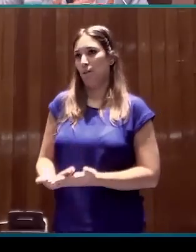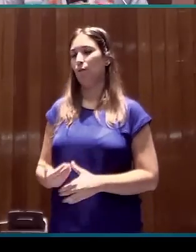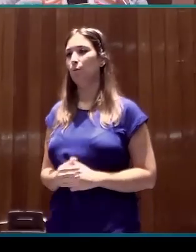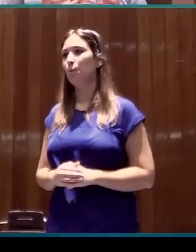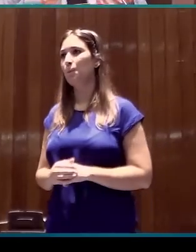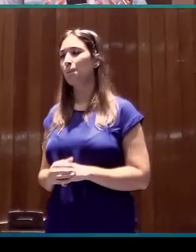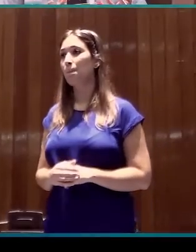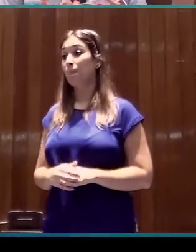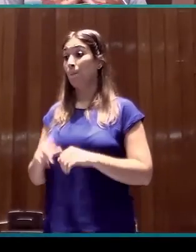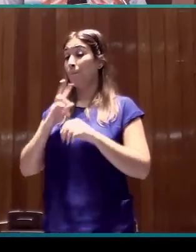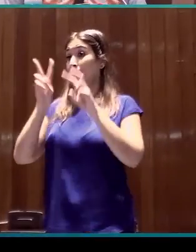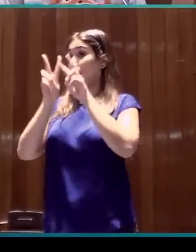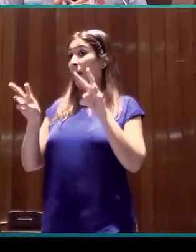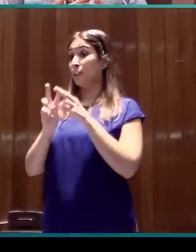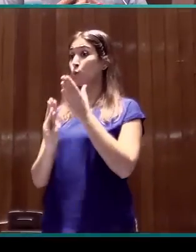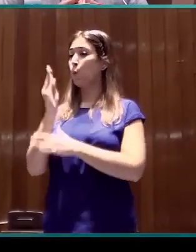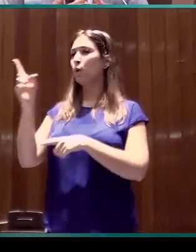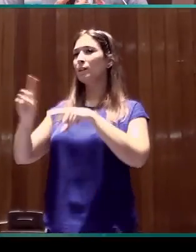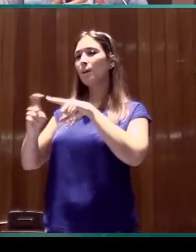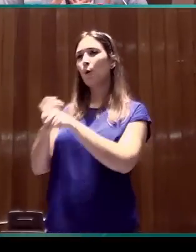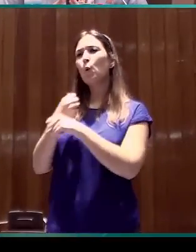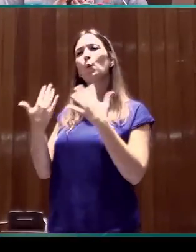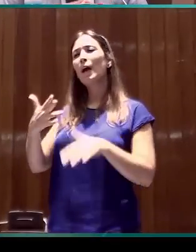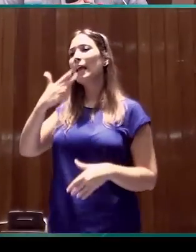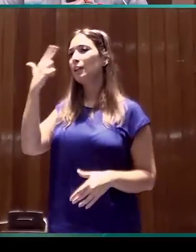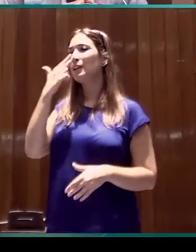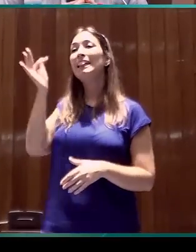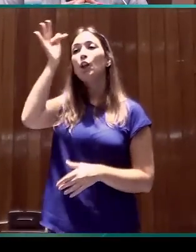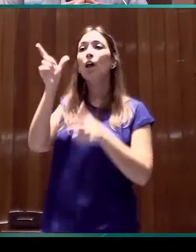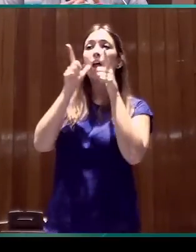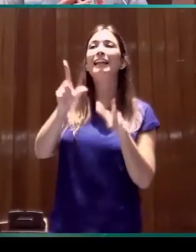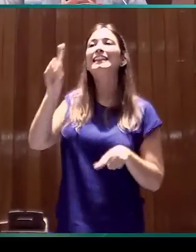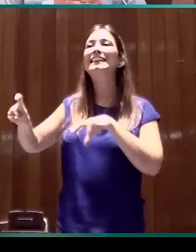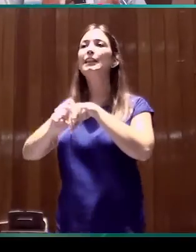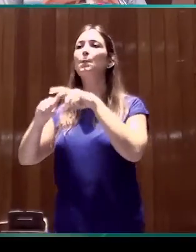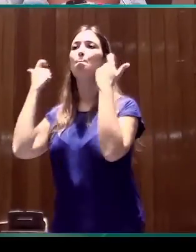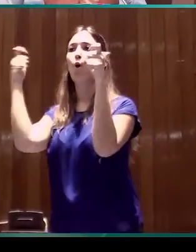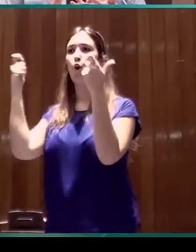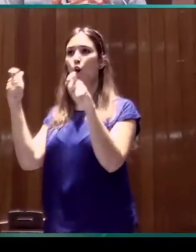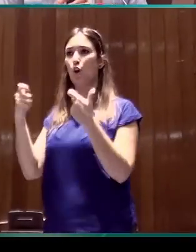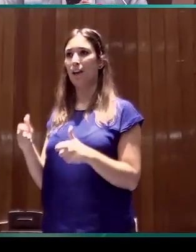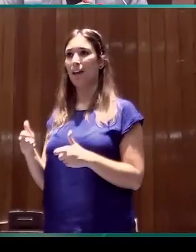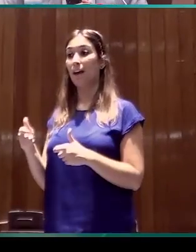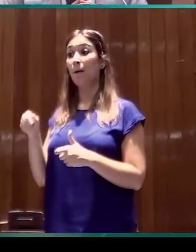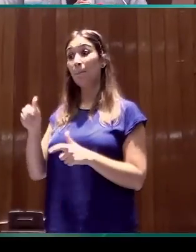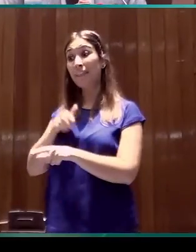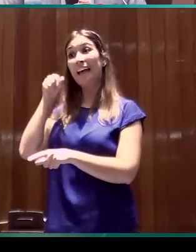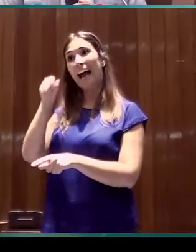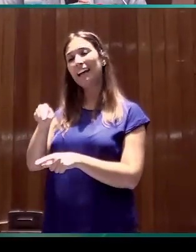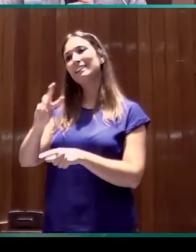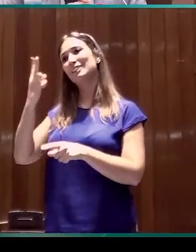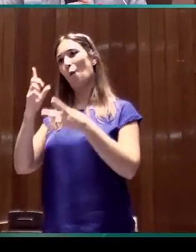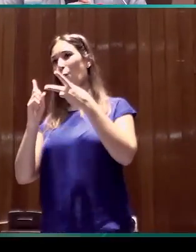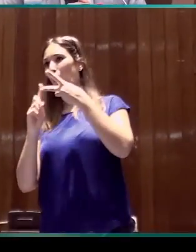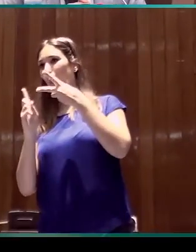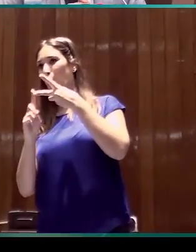En sí, el estudio en sí, este tipo de trabajo en sí, tiene interés para la teoría lingüística y para la tipología, pero aquí es donde viene, digamos, la segunda parte